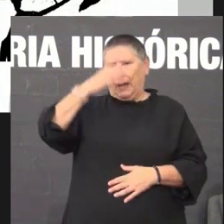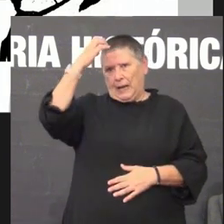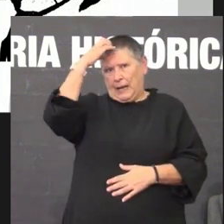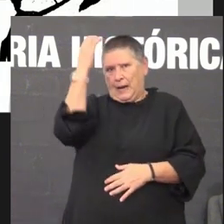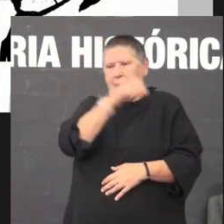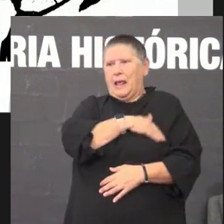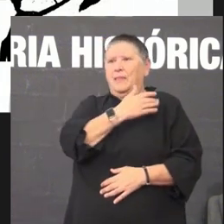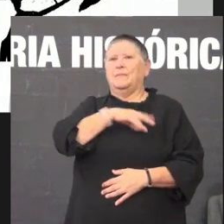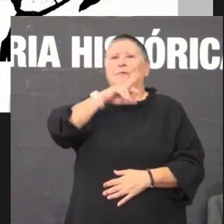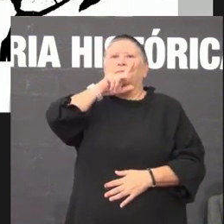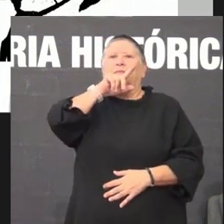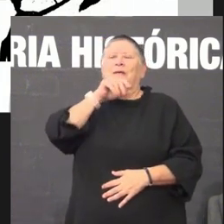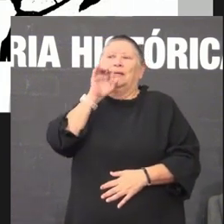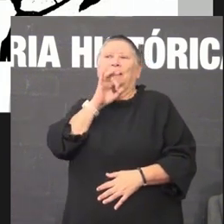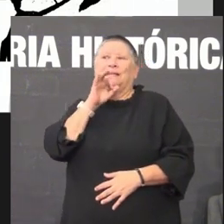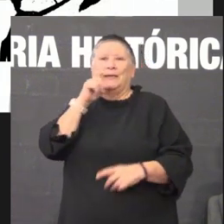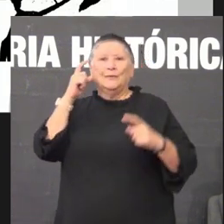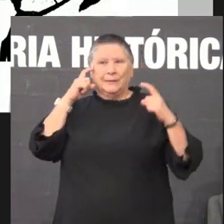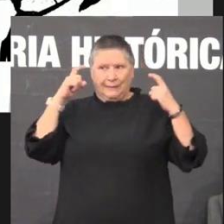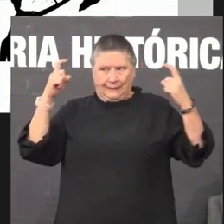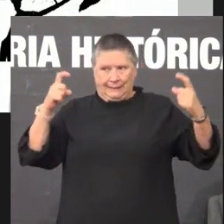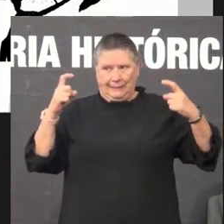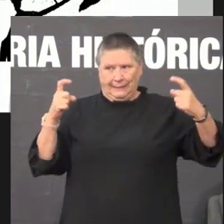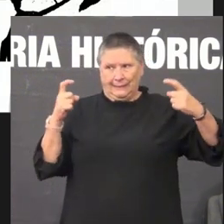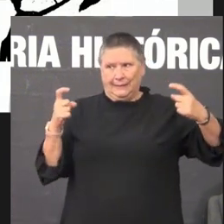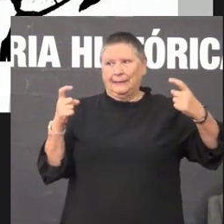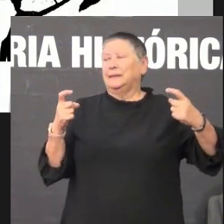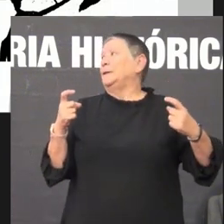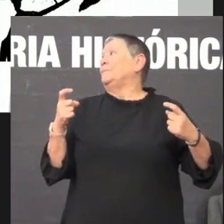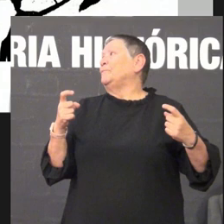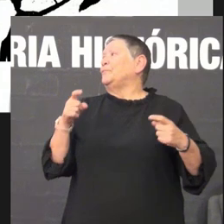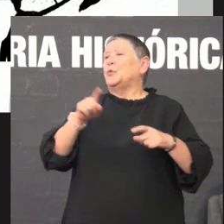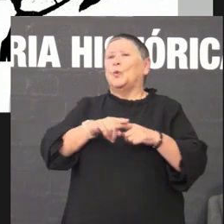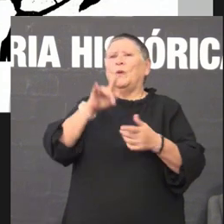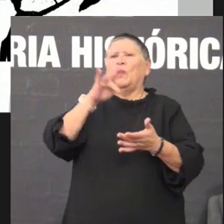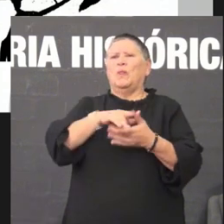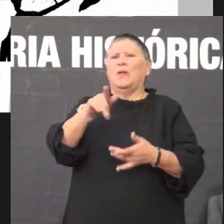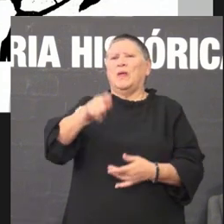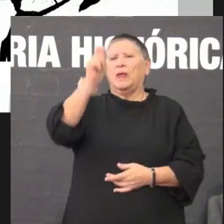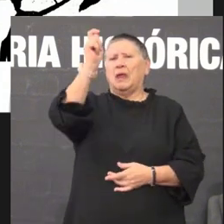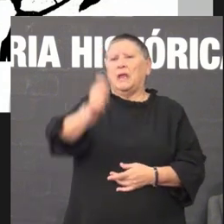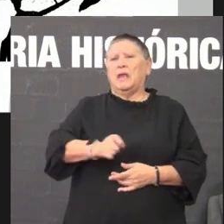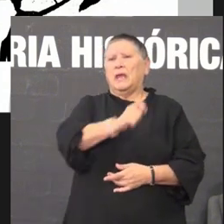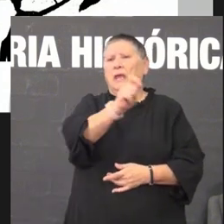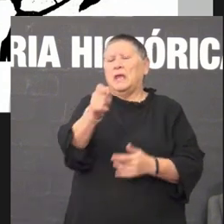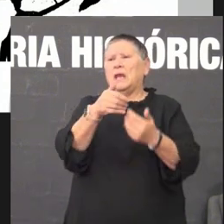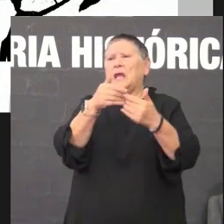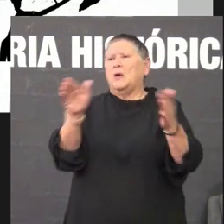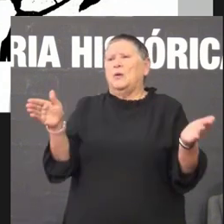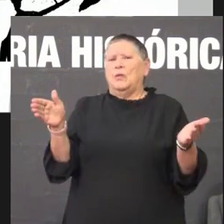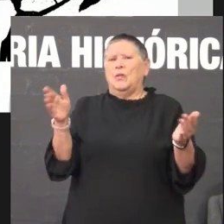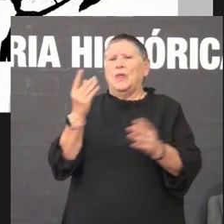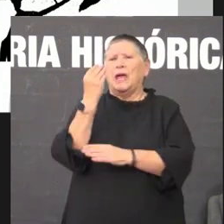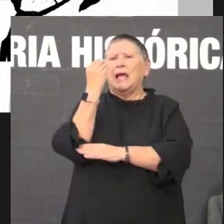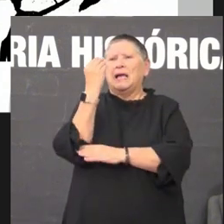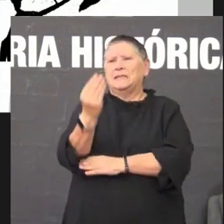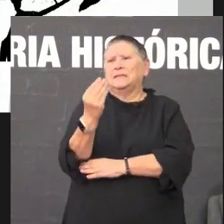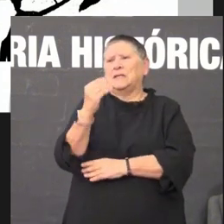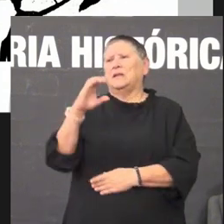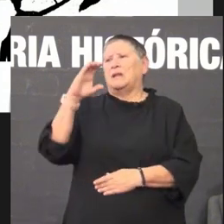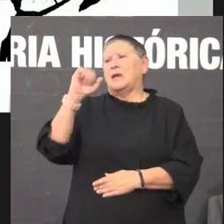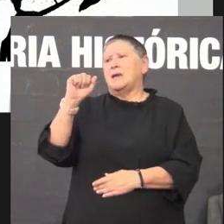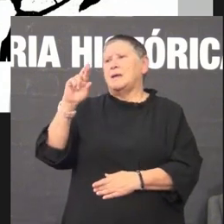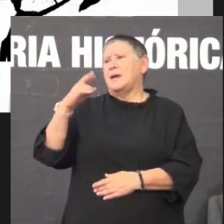dixo vou no tentar pola tarde que era o acto de inauguración da estatua a Valentín Lamas Carvajal